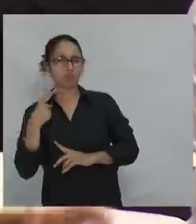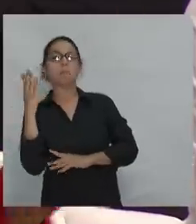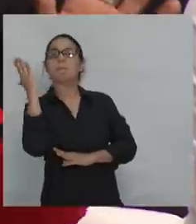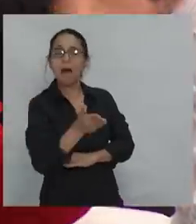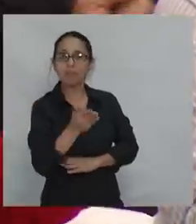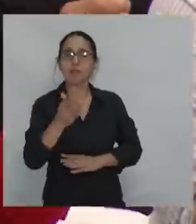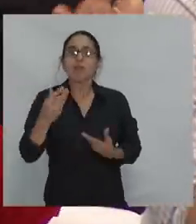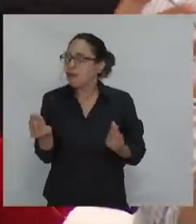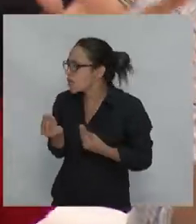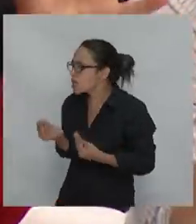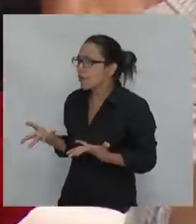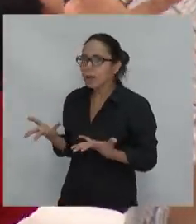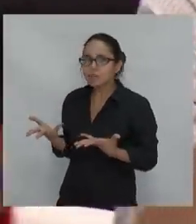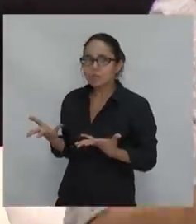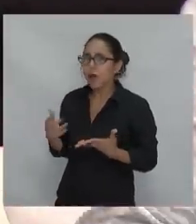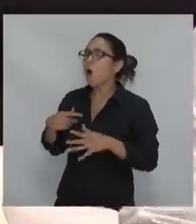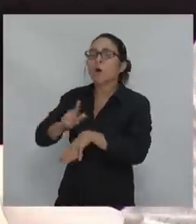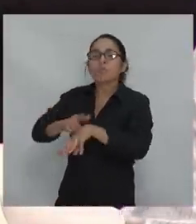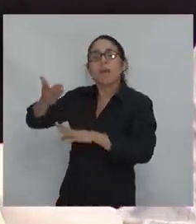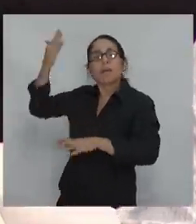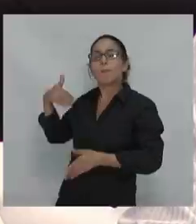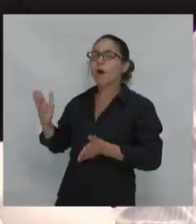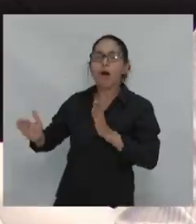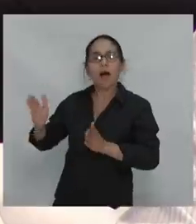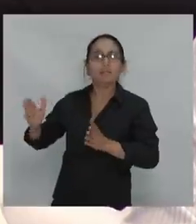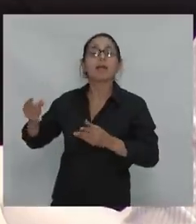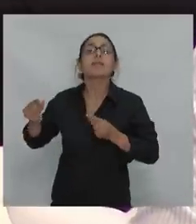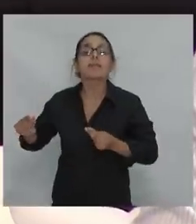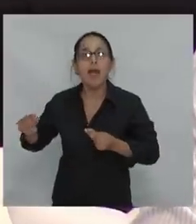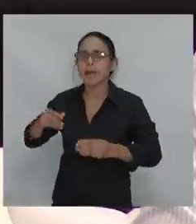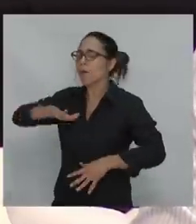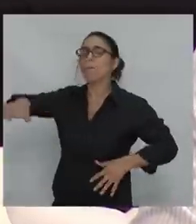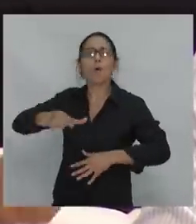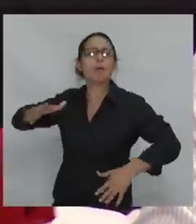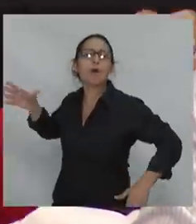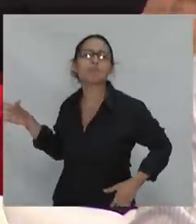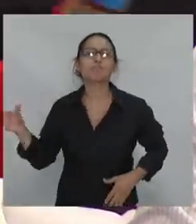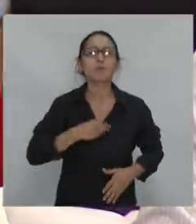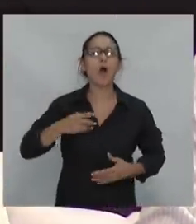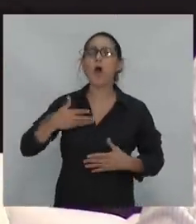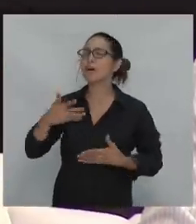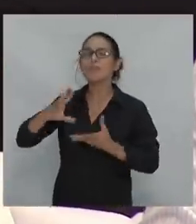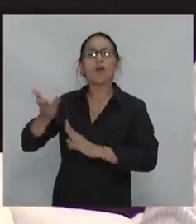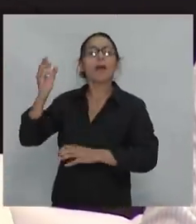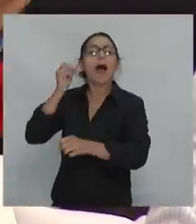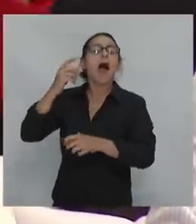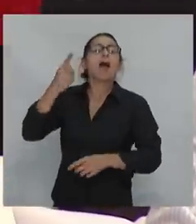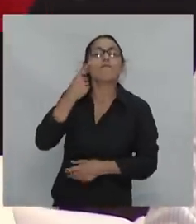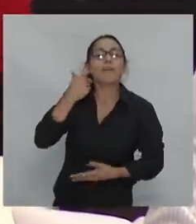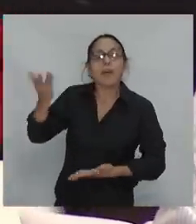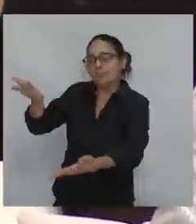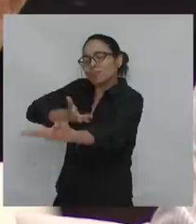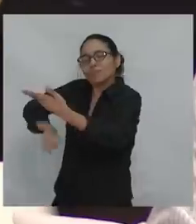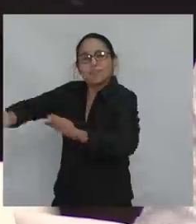entonces? Dice, entonces vivimos un tiempo donde todo era de todos y vivíamos en comuna. Y, de repente,